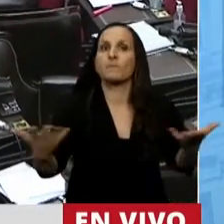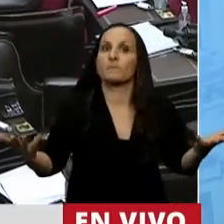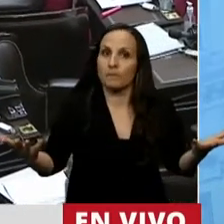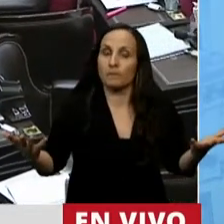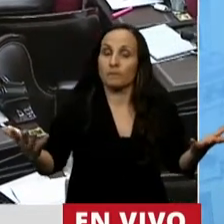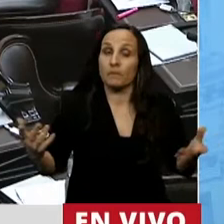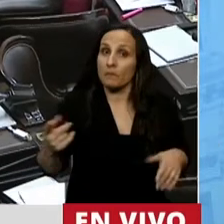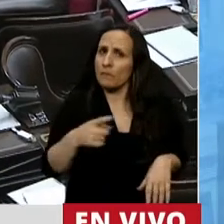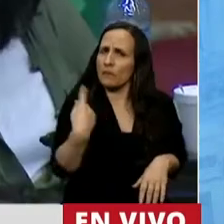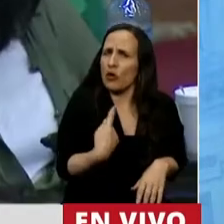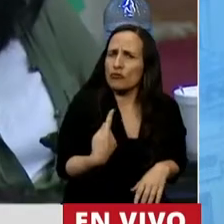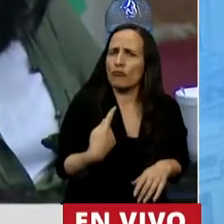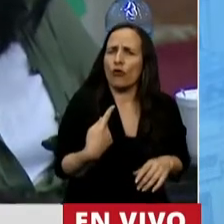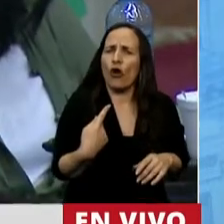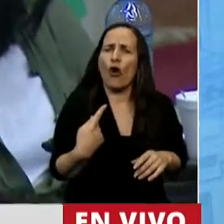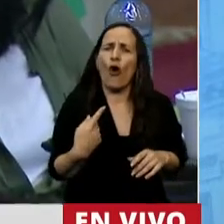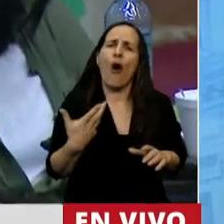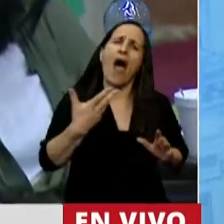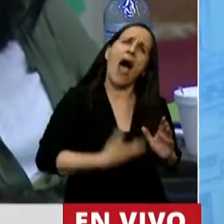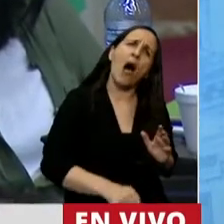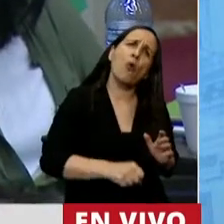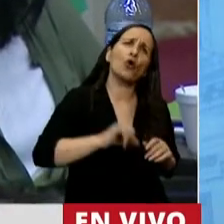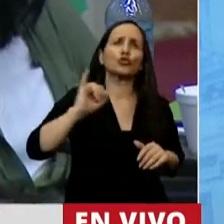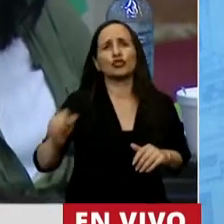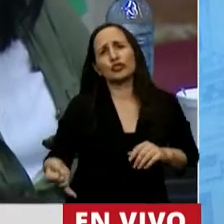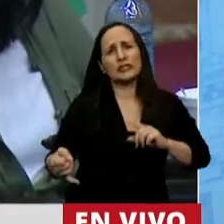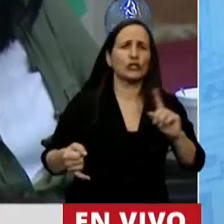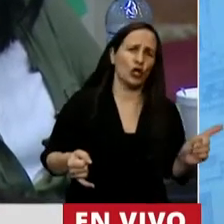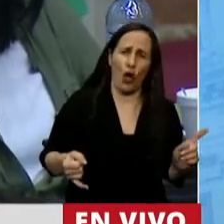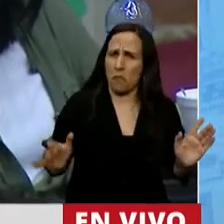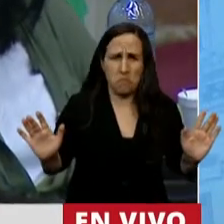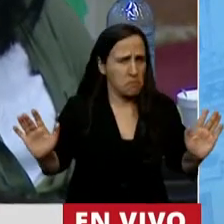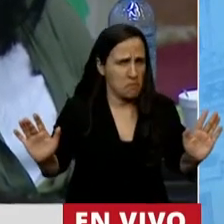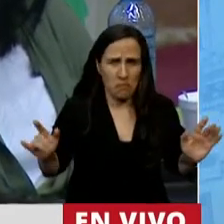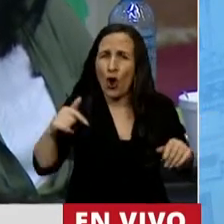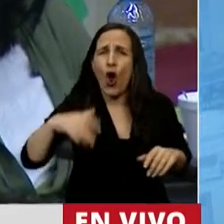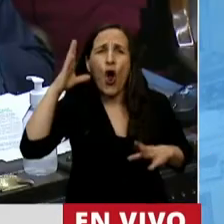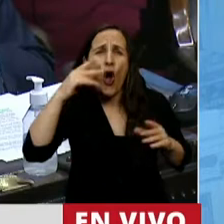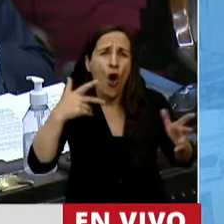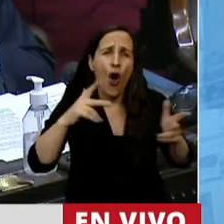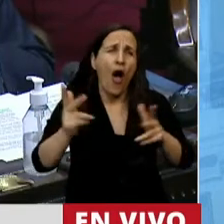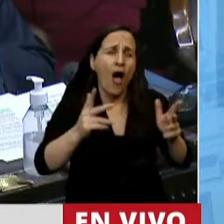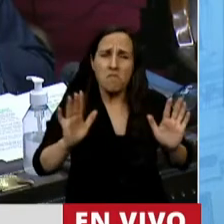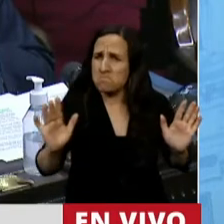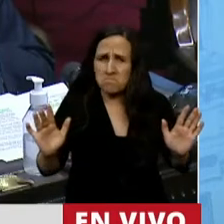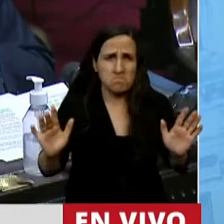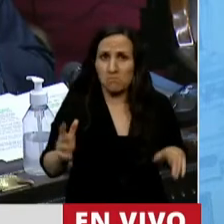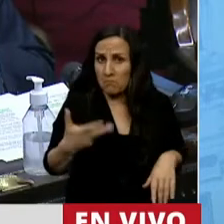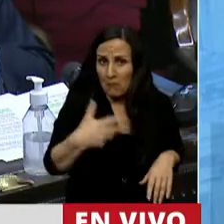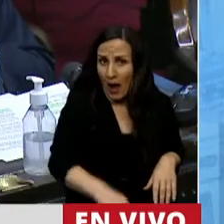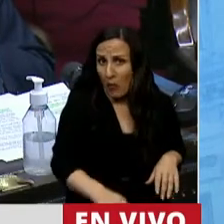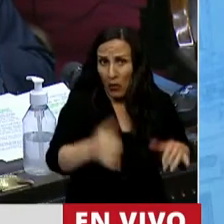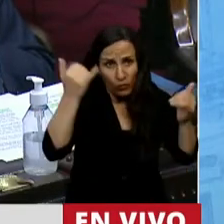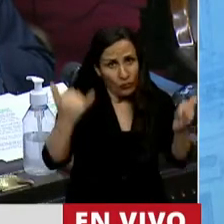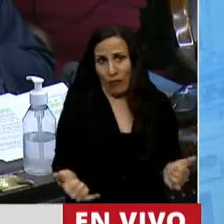No estamos discutiendo aborto sí o aborto no, como tantas veces se ha dicho a lo largo de esta noche. El aborto existe,